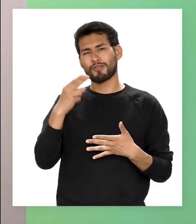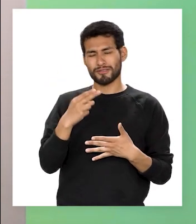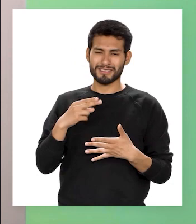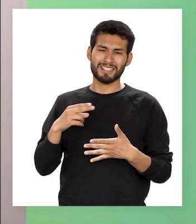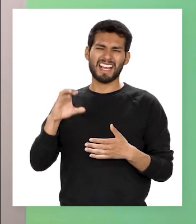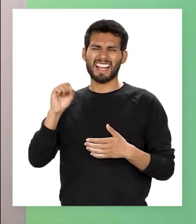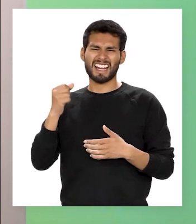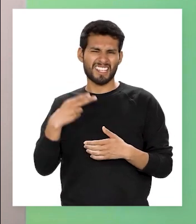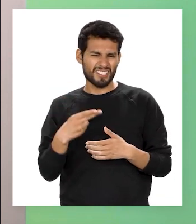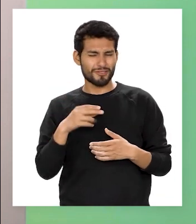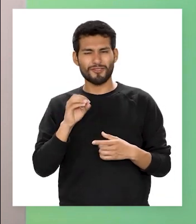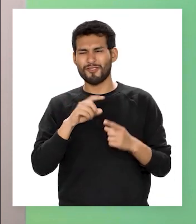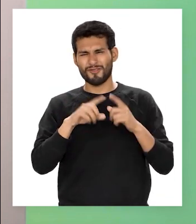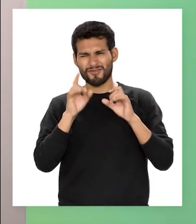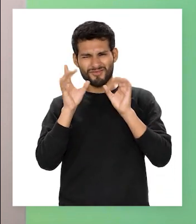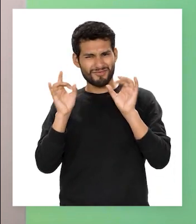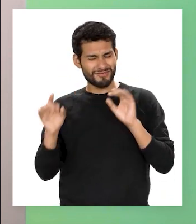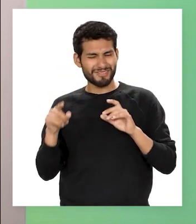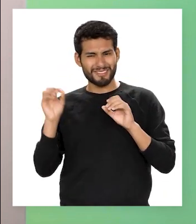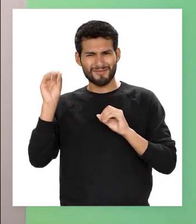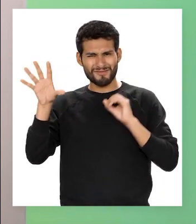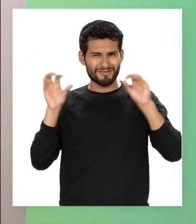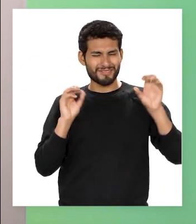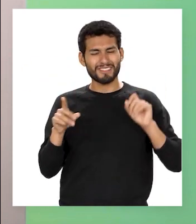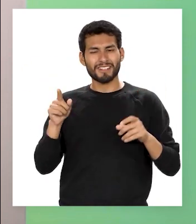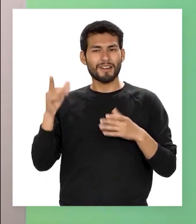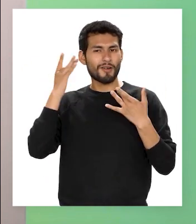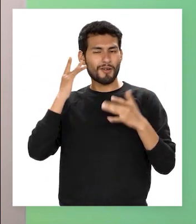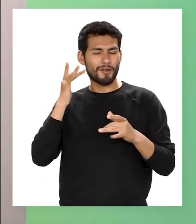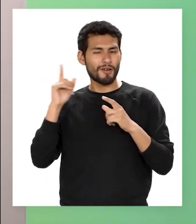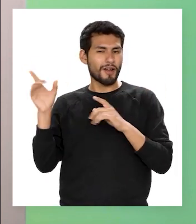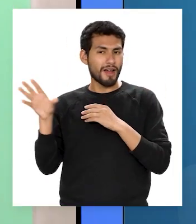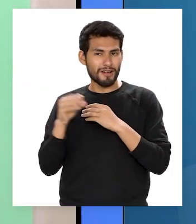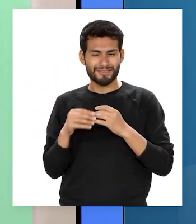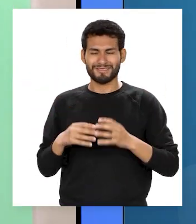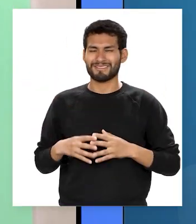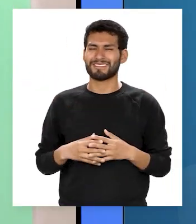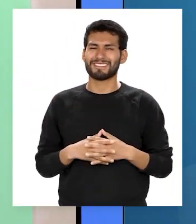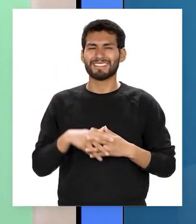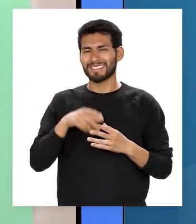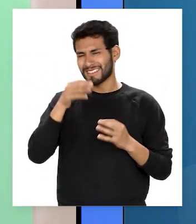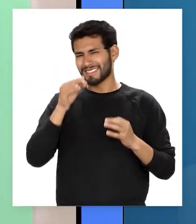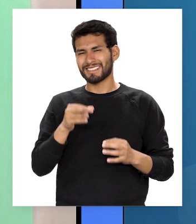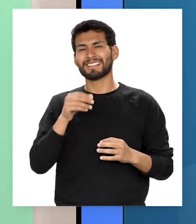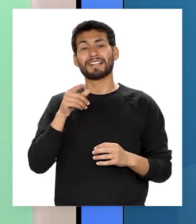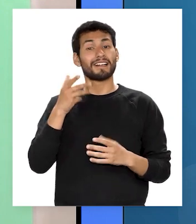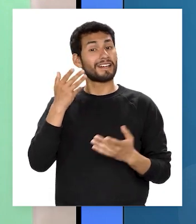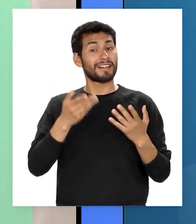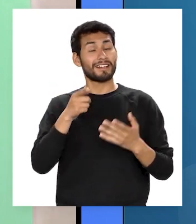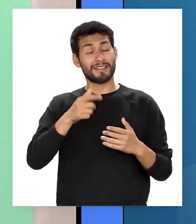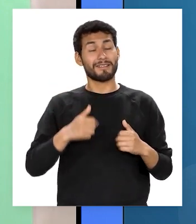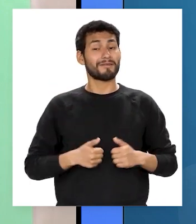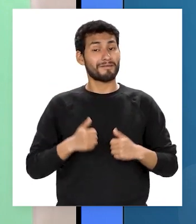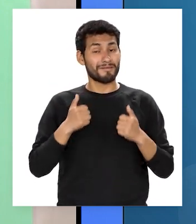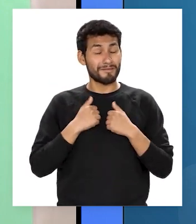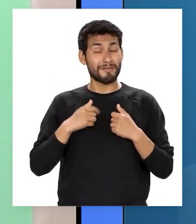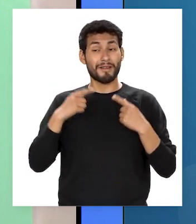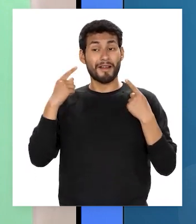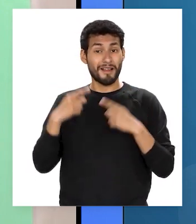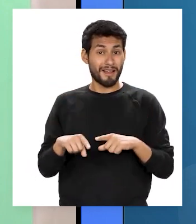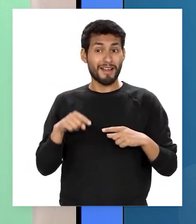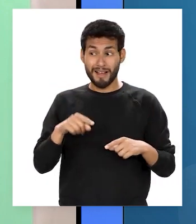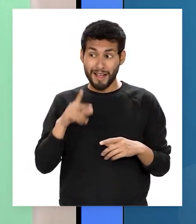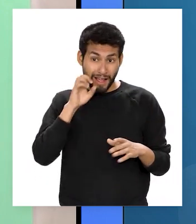Crash Etcétera Todas ellas son imitaciones de sonidos Estoy seguro de que alguna vez en nuestra vida Nos hemos